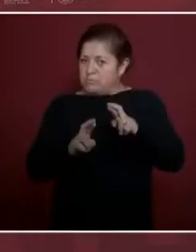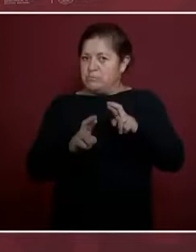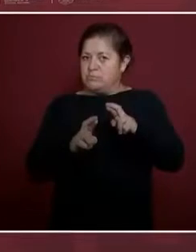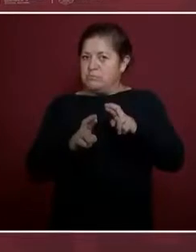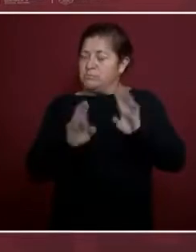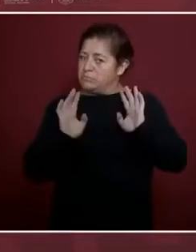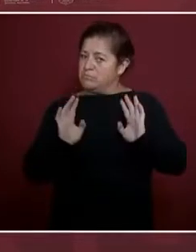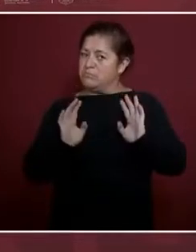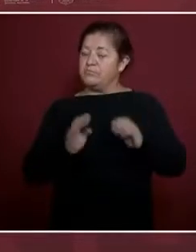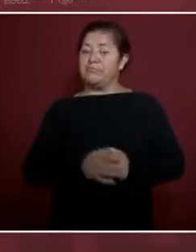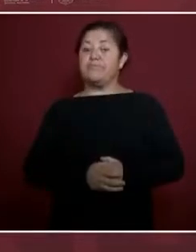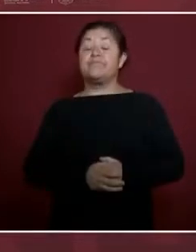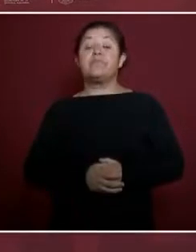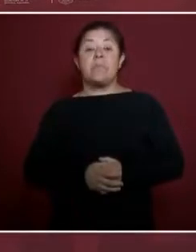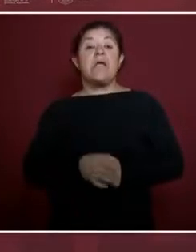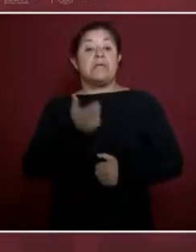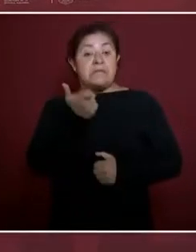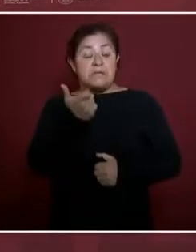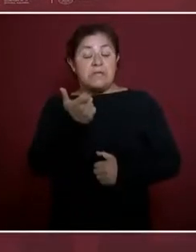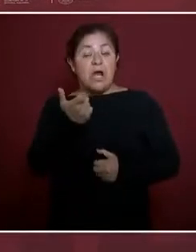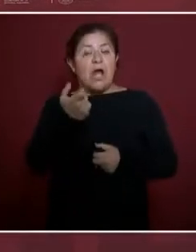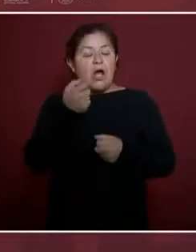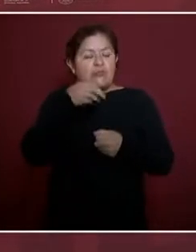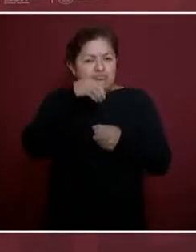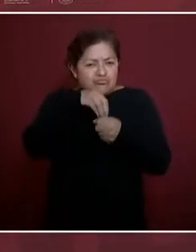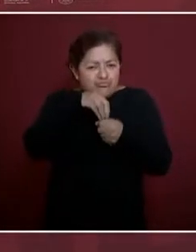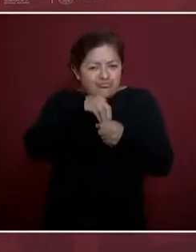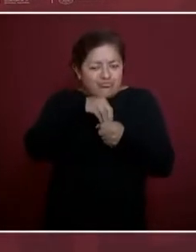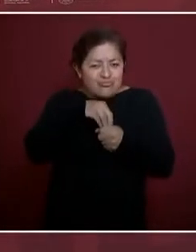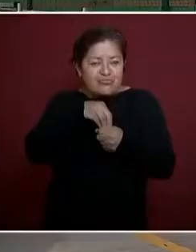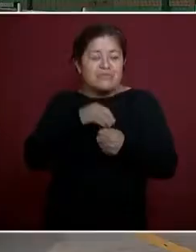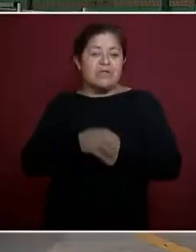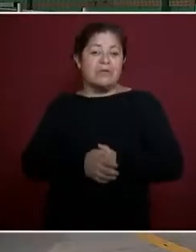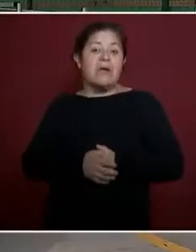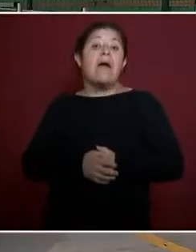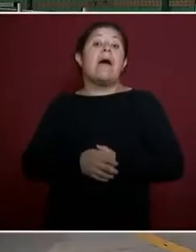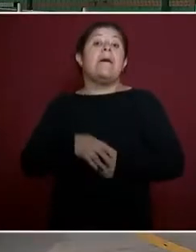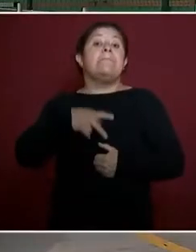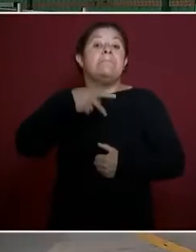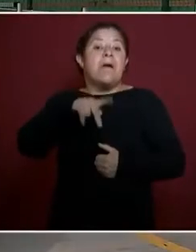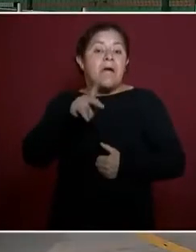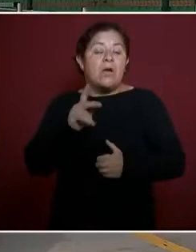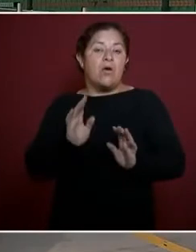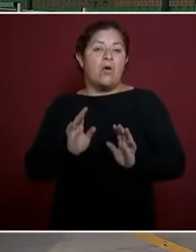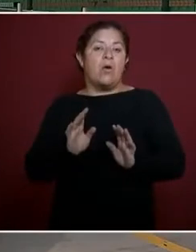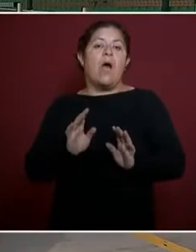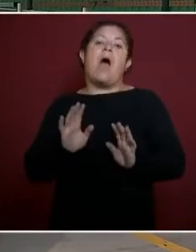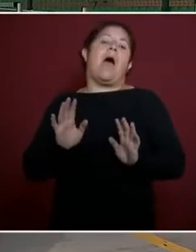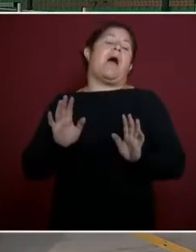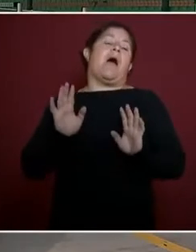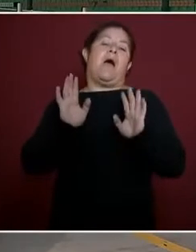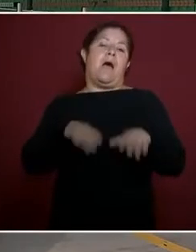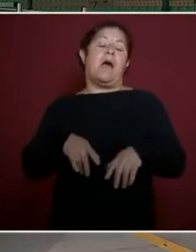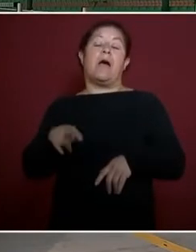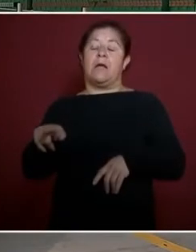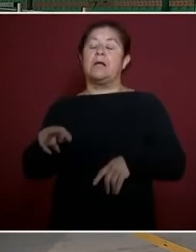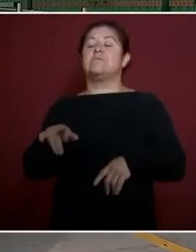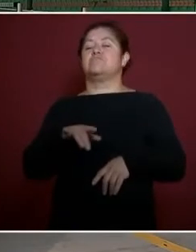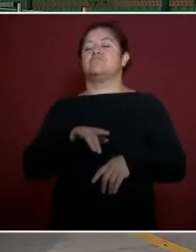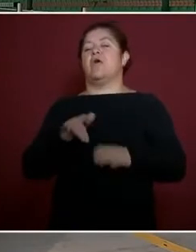Y se ahorra, bueno, pero no sólo es porque son obras públicas, queremos